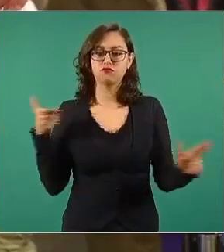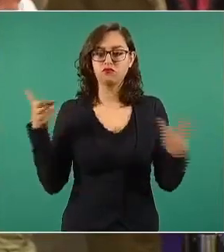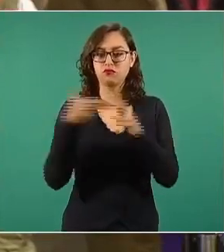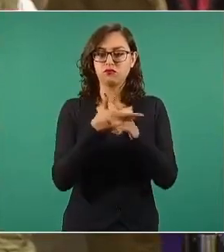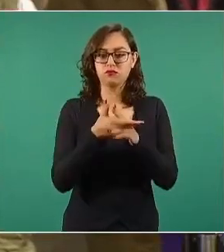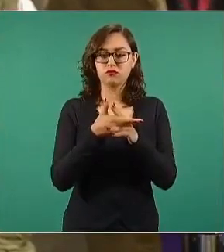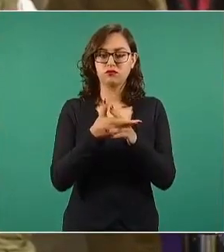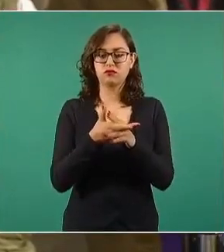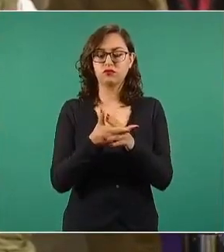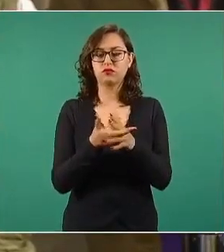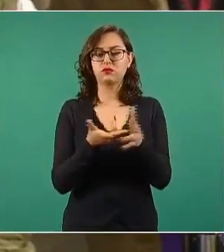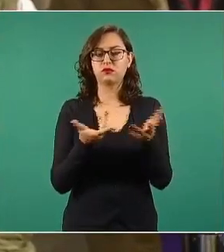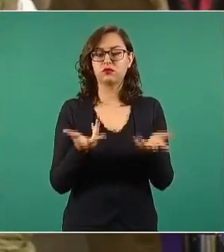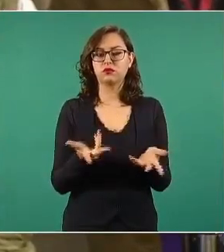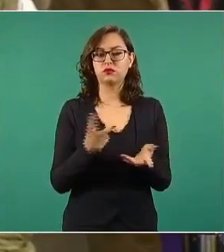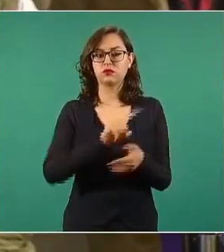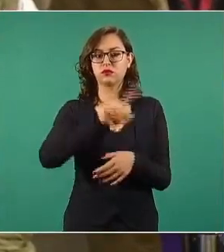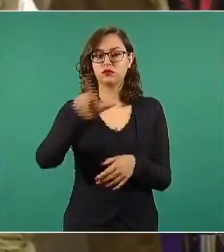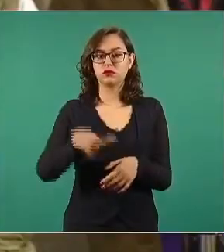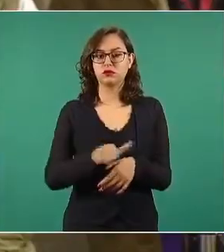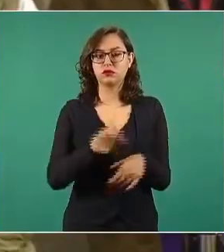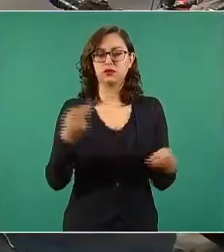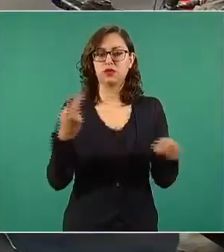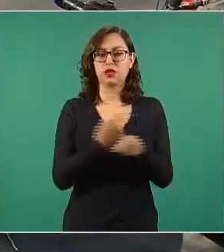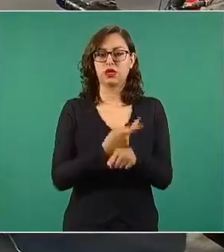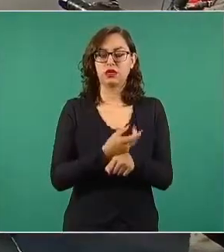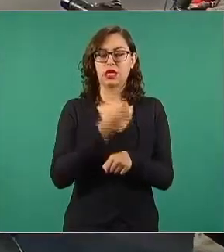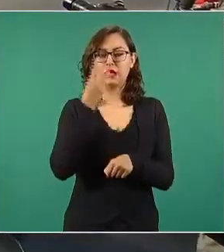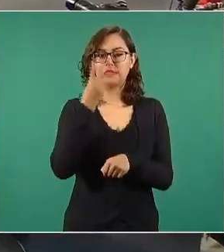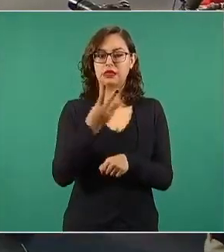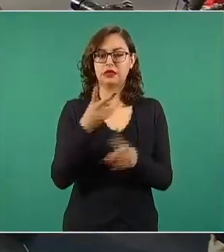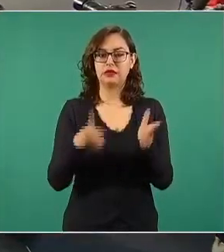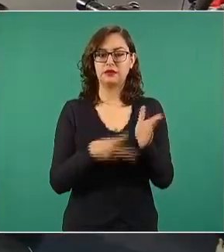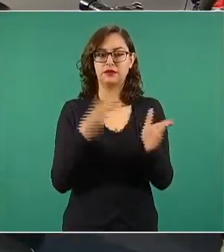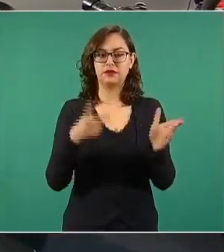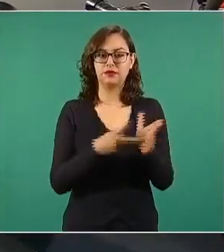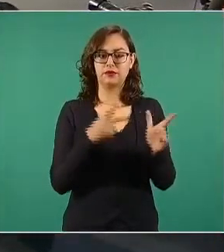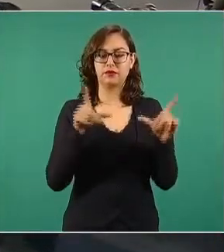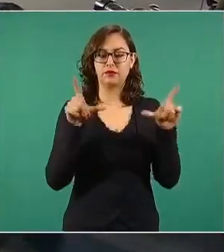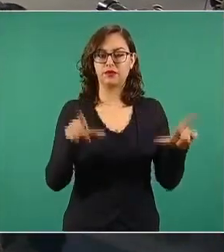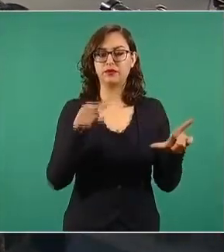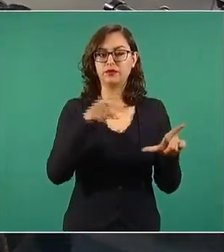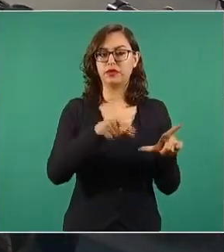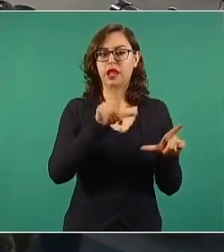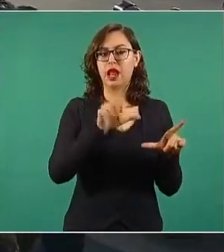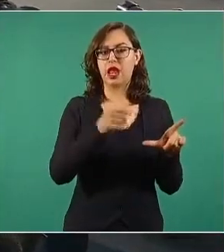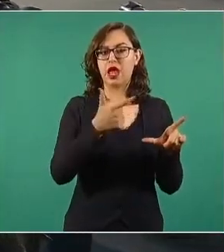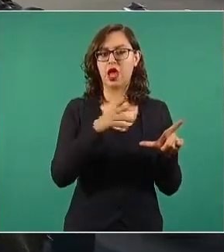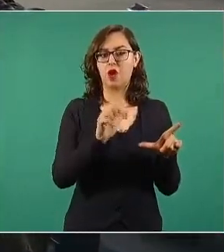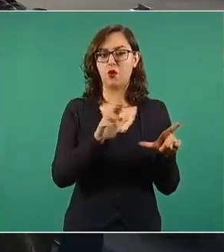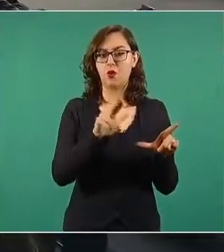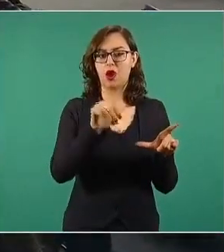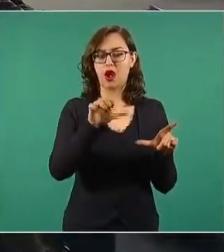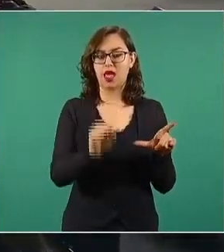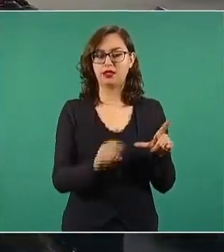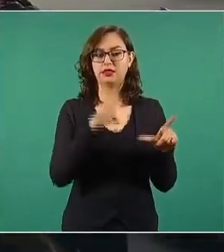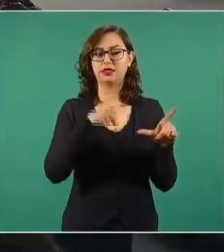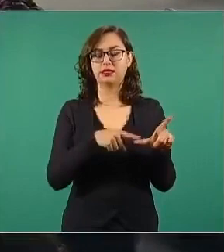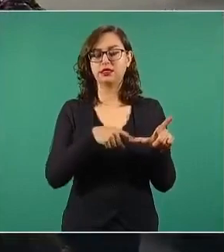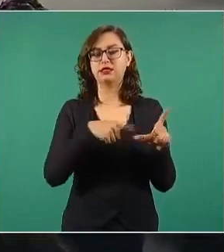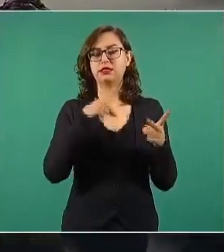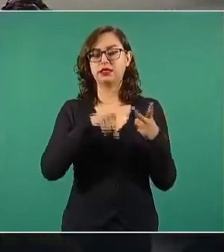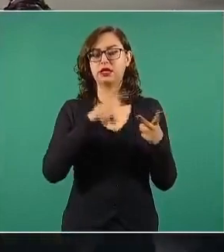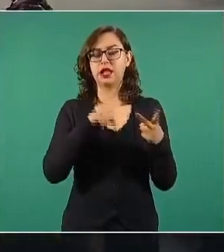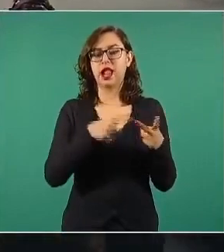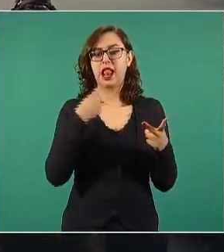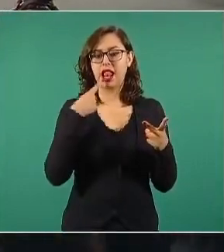cartel mágico que cambió tres veces. La primera vez decía, por lenguaraz, la segunda vez por lengua larga y